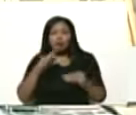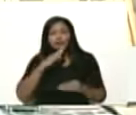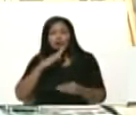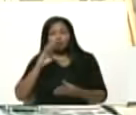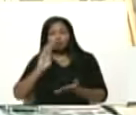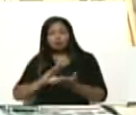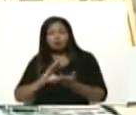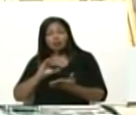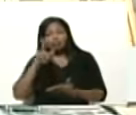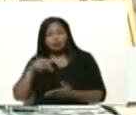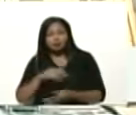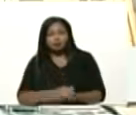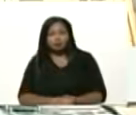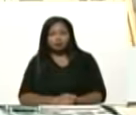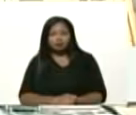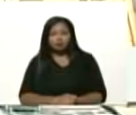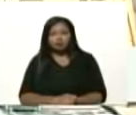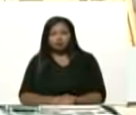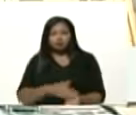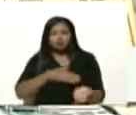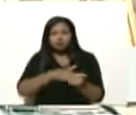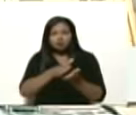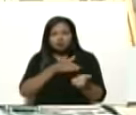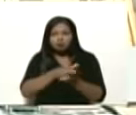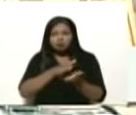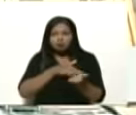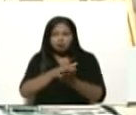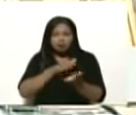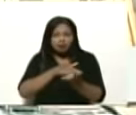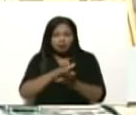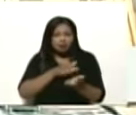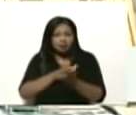Central que también imprima reales y medios.